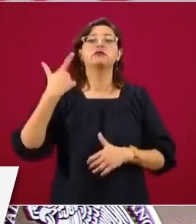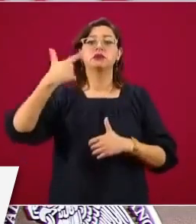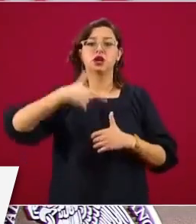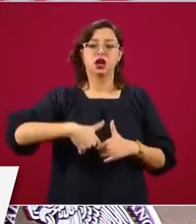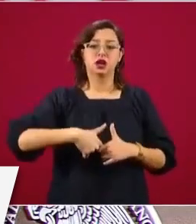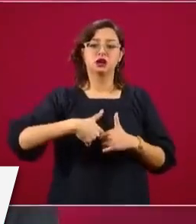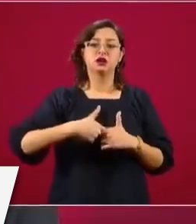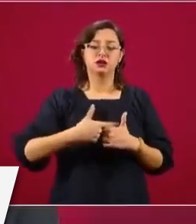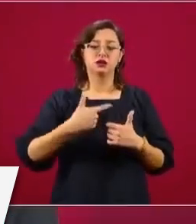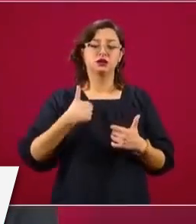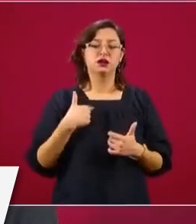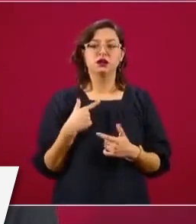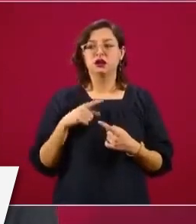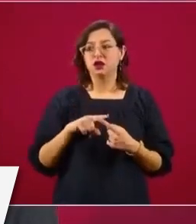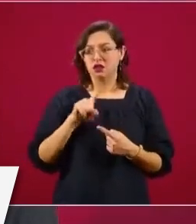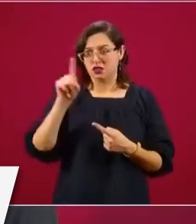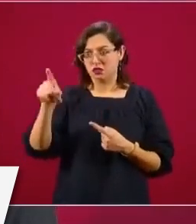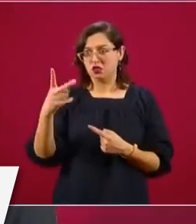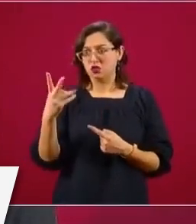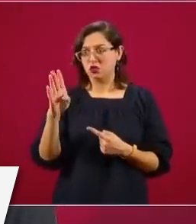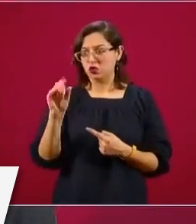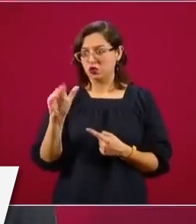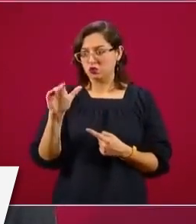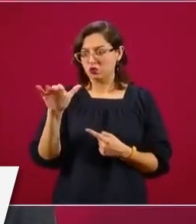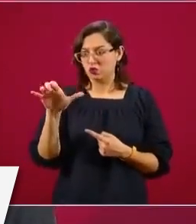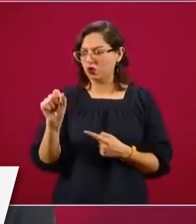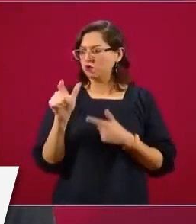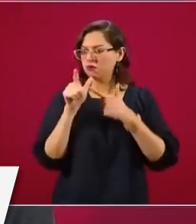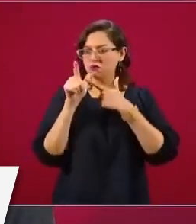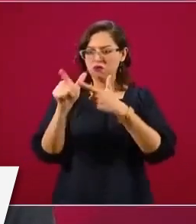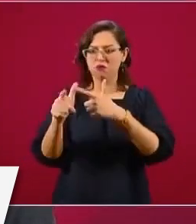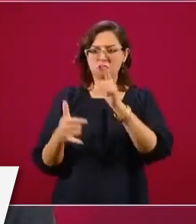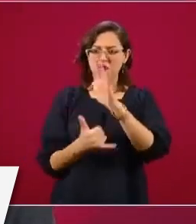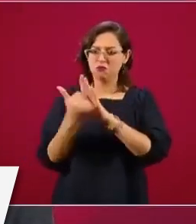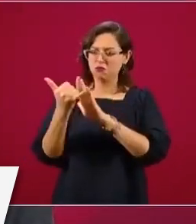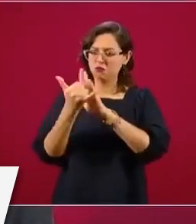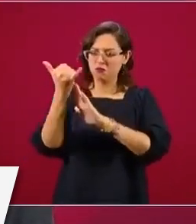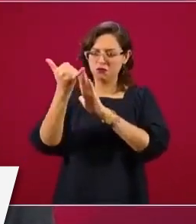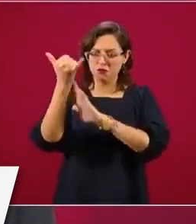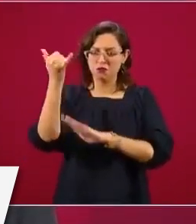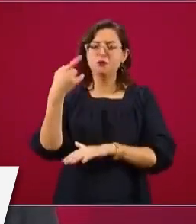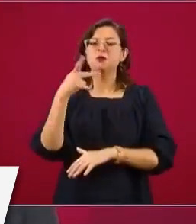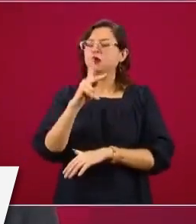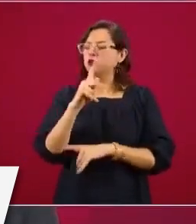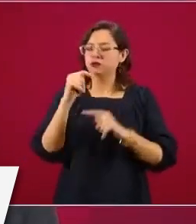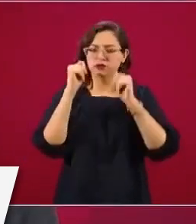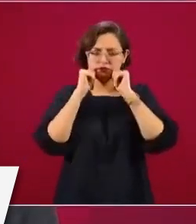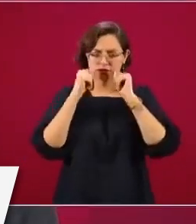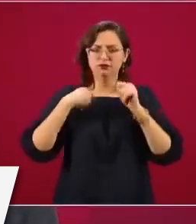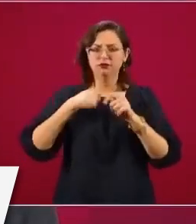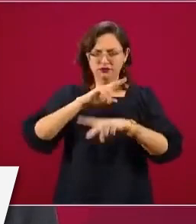Quiero ir a Dos Bocas, ahí no se ha parado, se sigue trabajando, pero quiero ir a